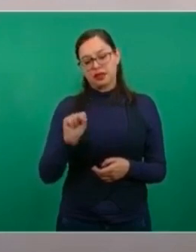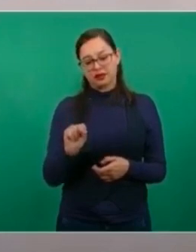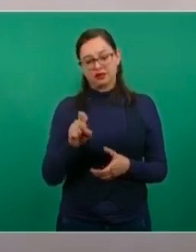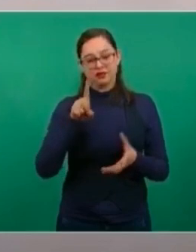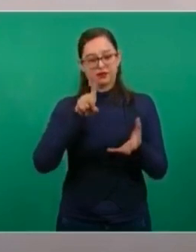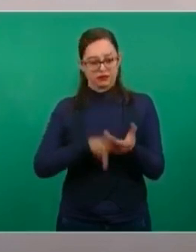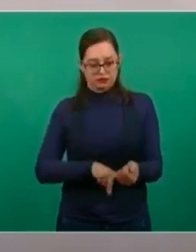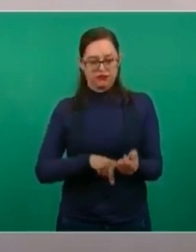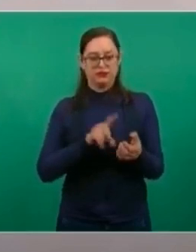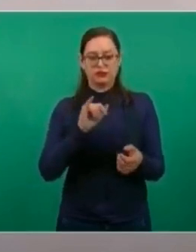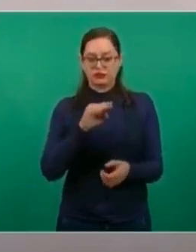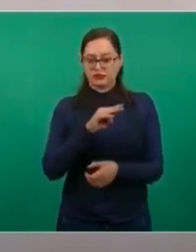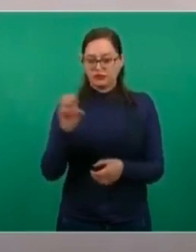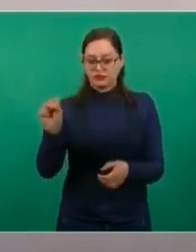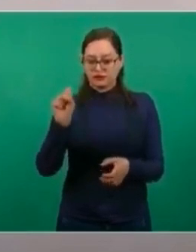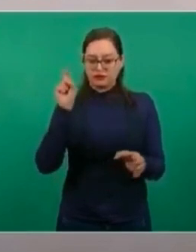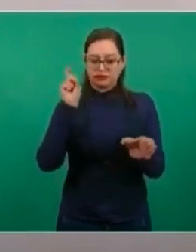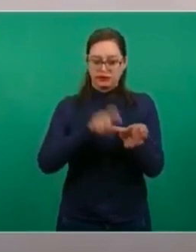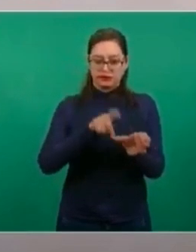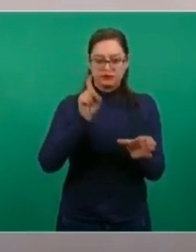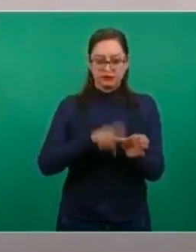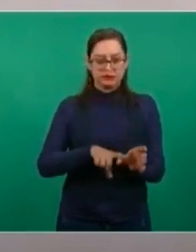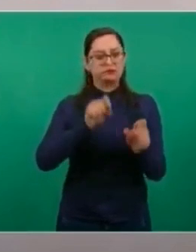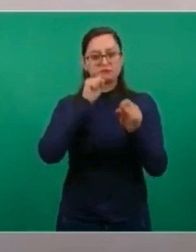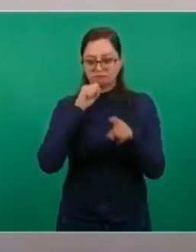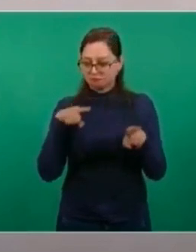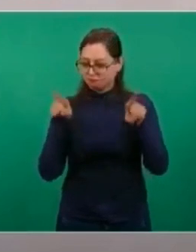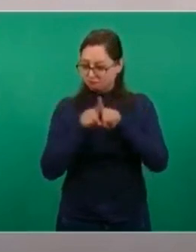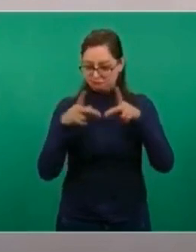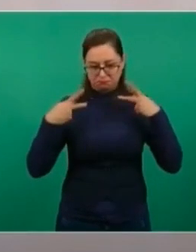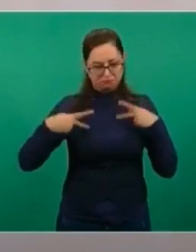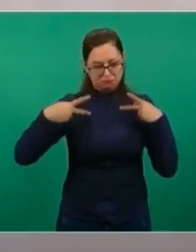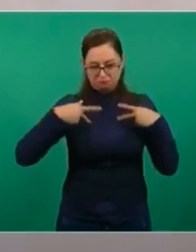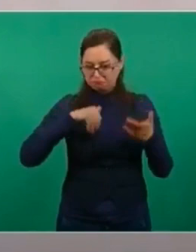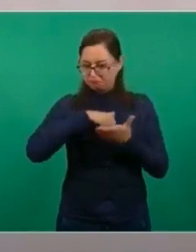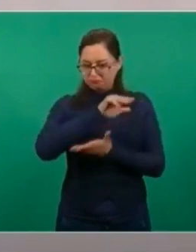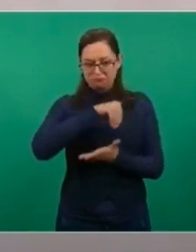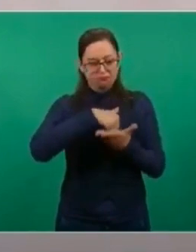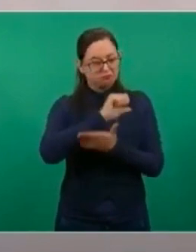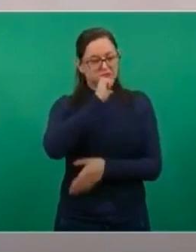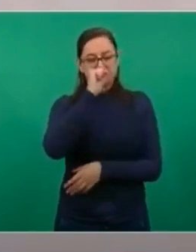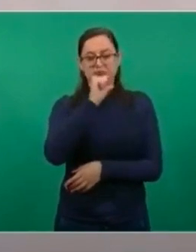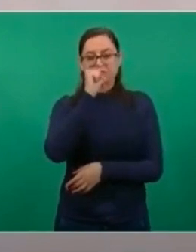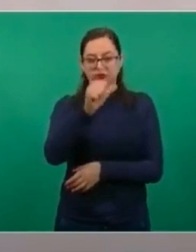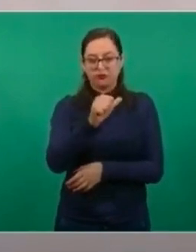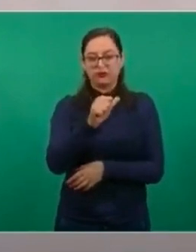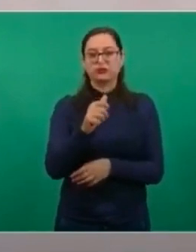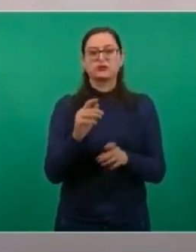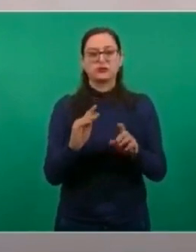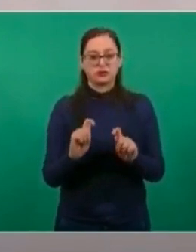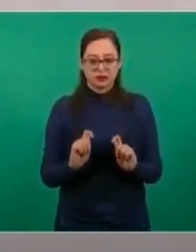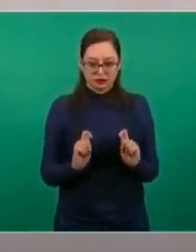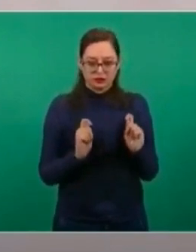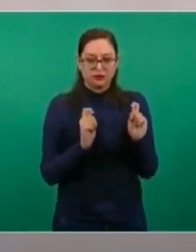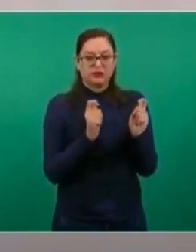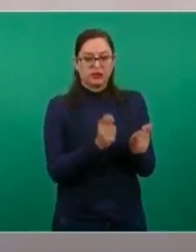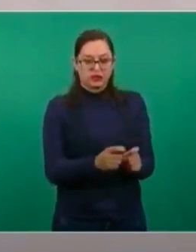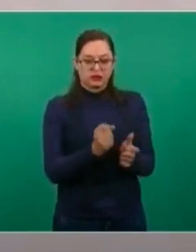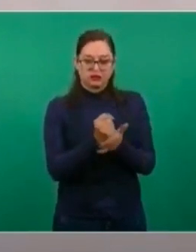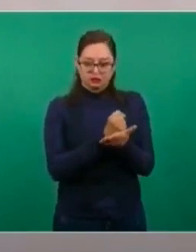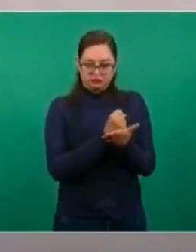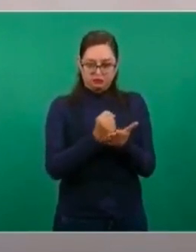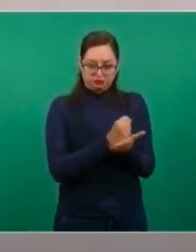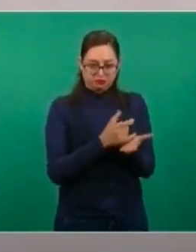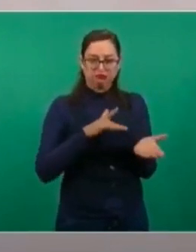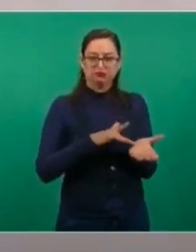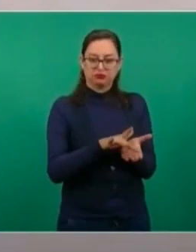que no despedían a sus trabajadores, se les entregó un crédito